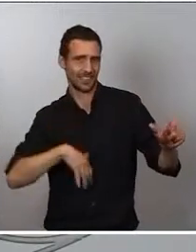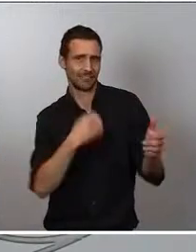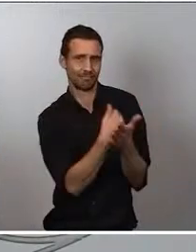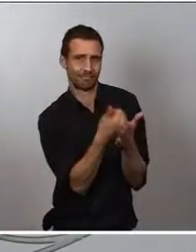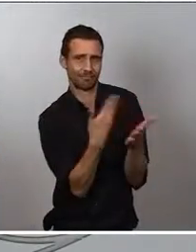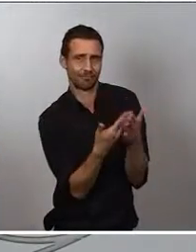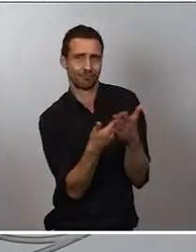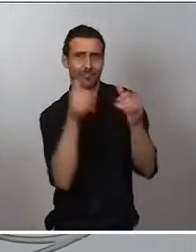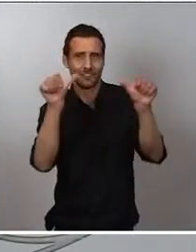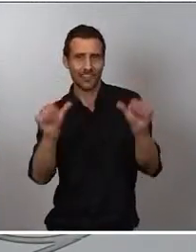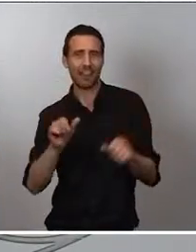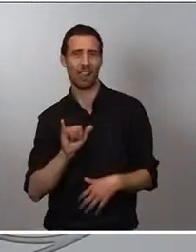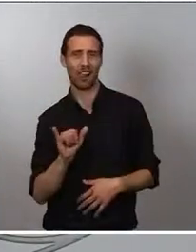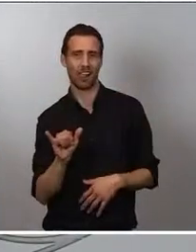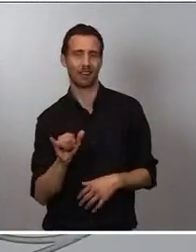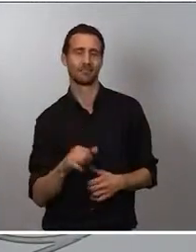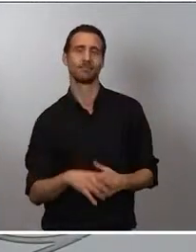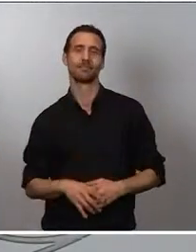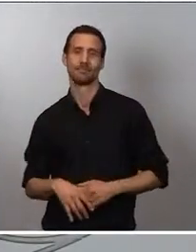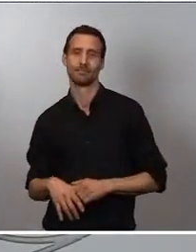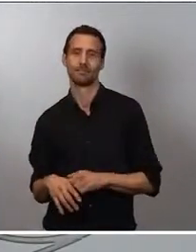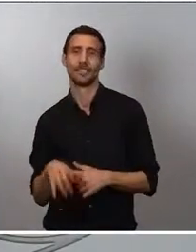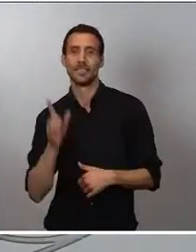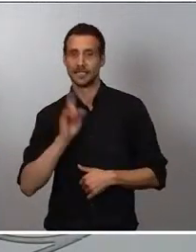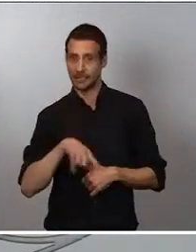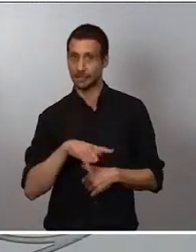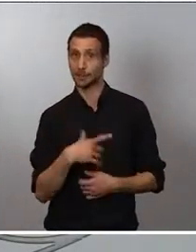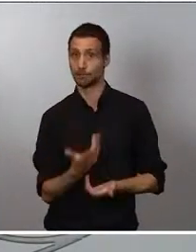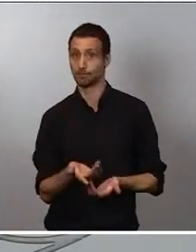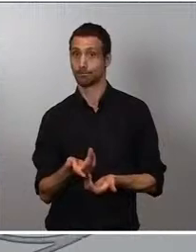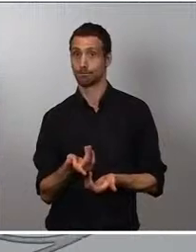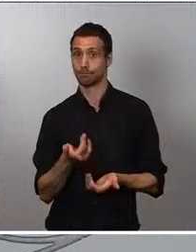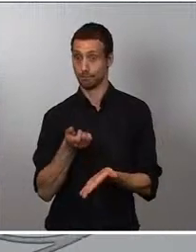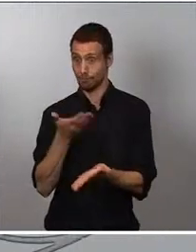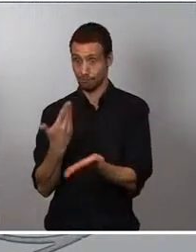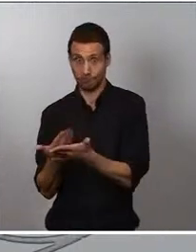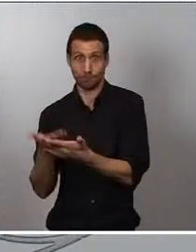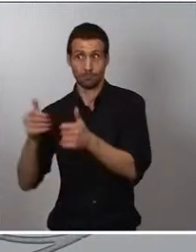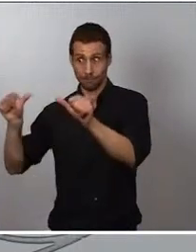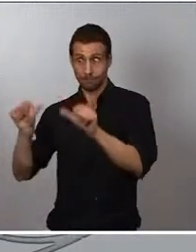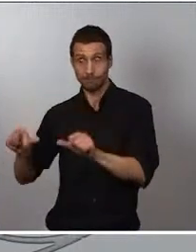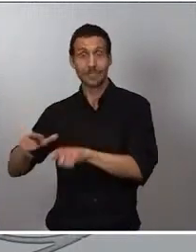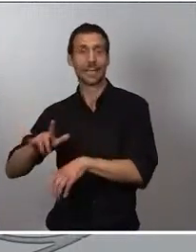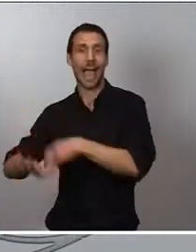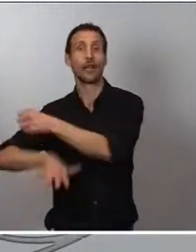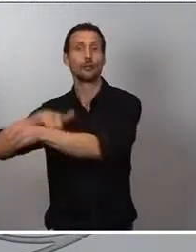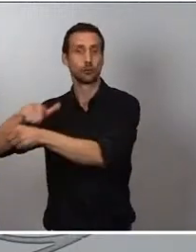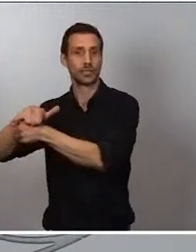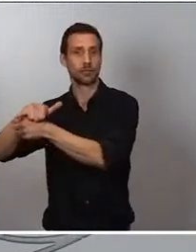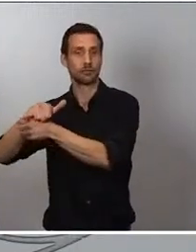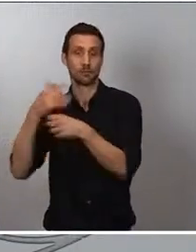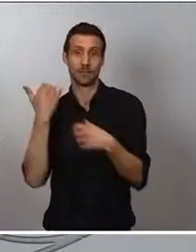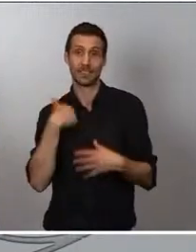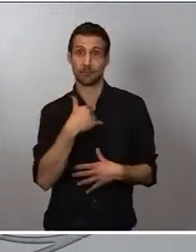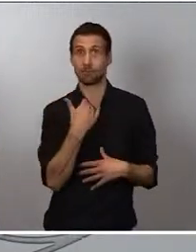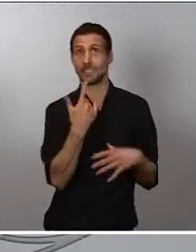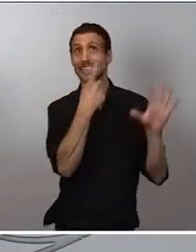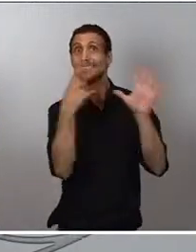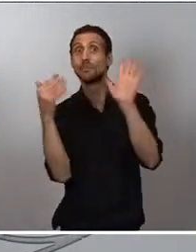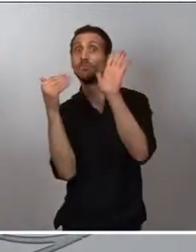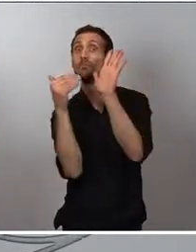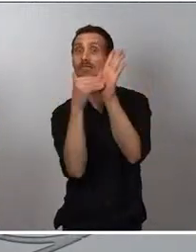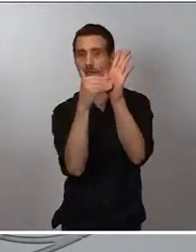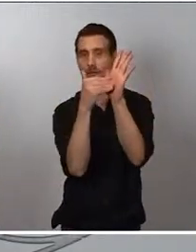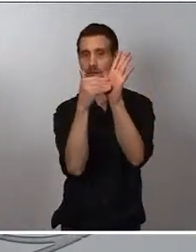También sigue a buen ritmo la validación en aeropuertos, superando las cifras de 600.000 viajeros. Hoy también